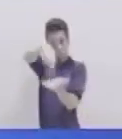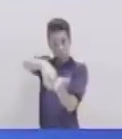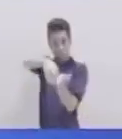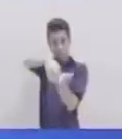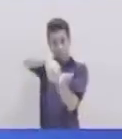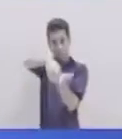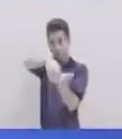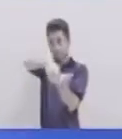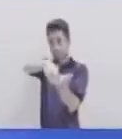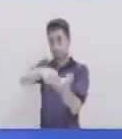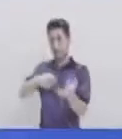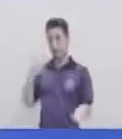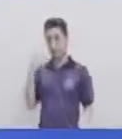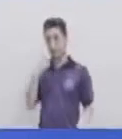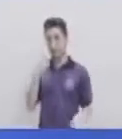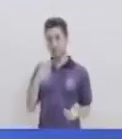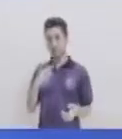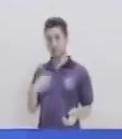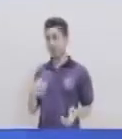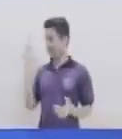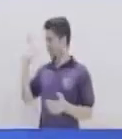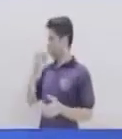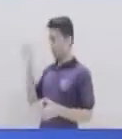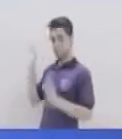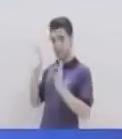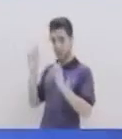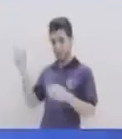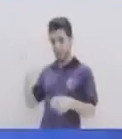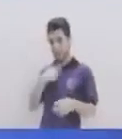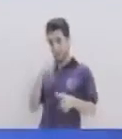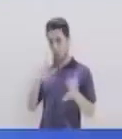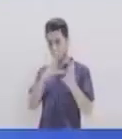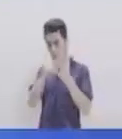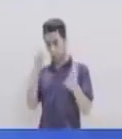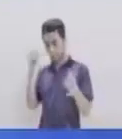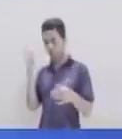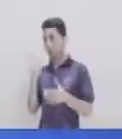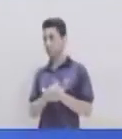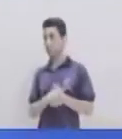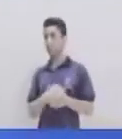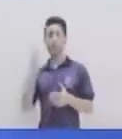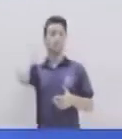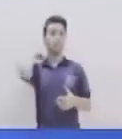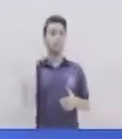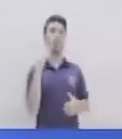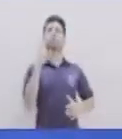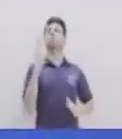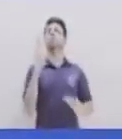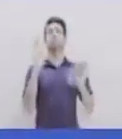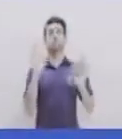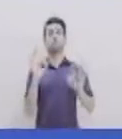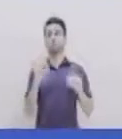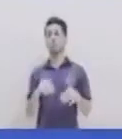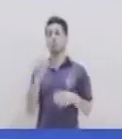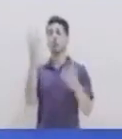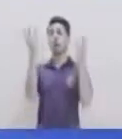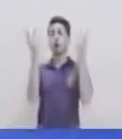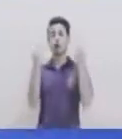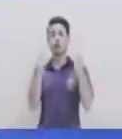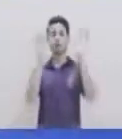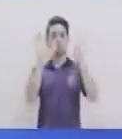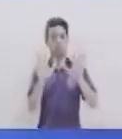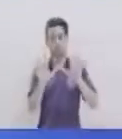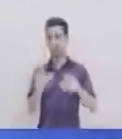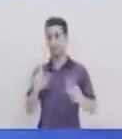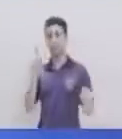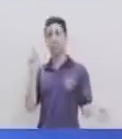Lo voy a hacer de lado Uno Espalda recta Dos Tres Hasta diez El